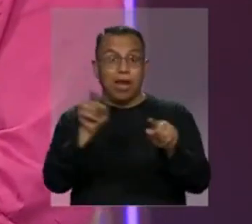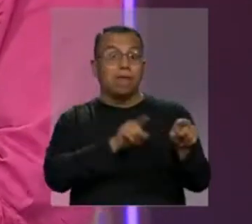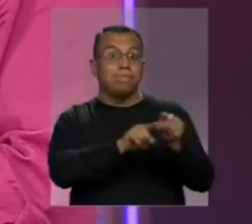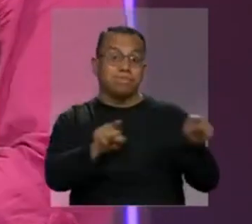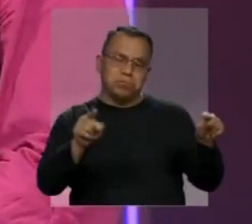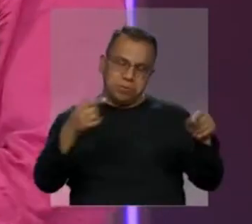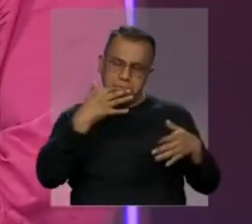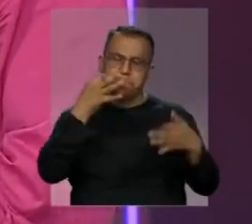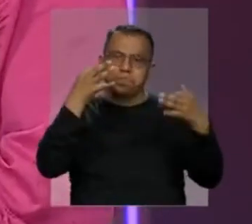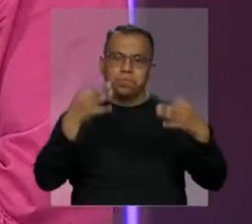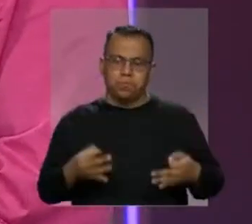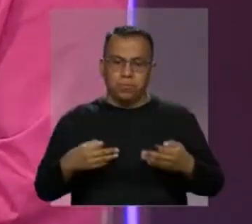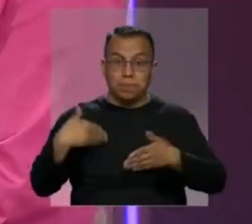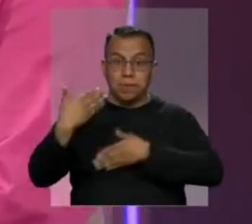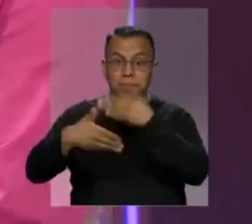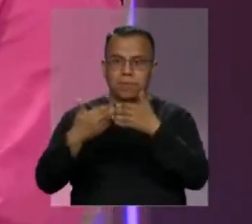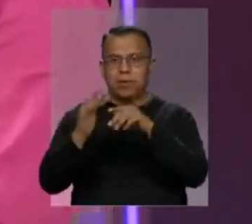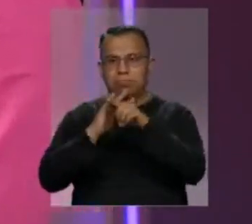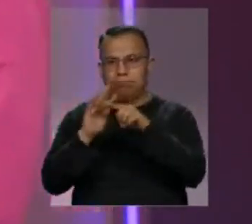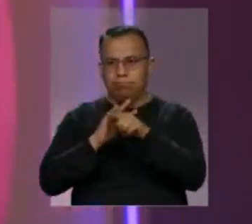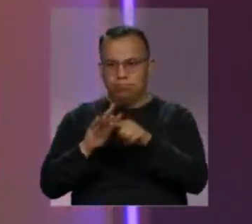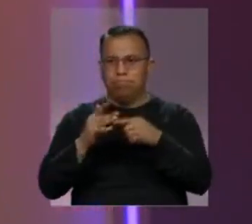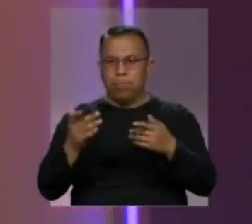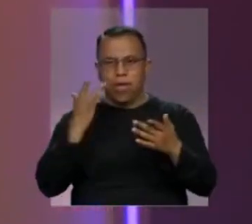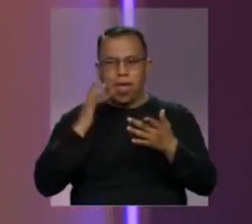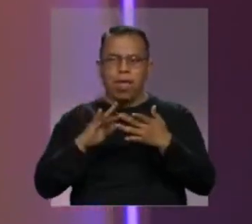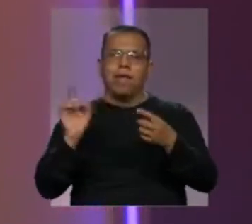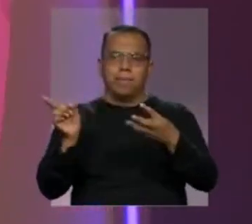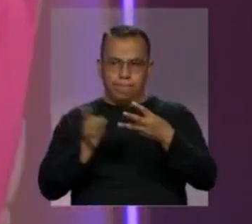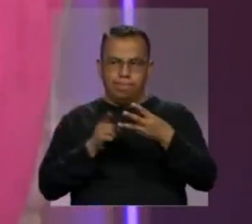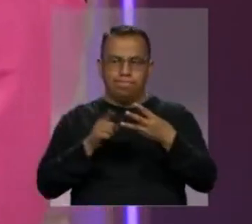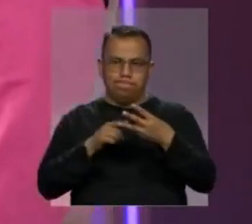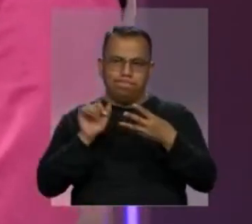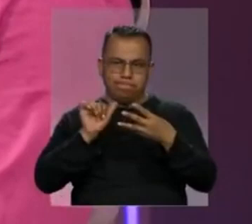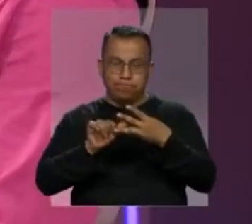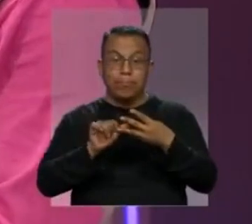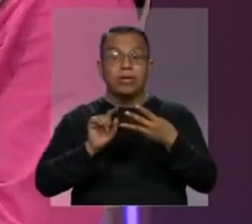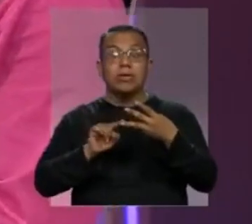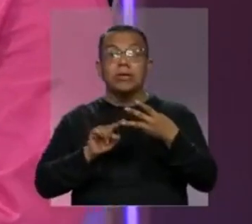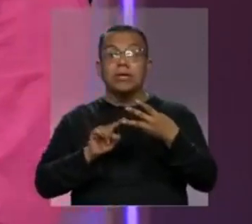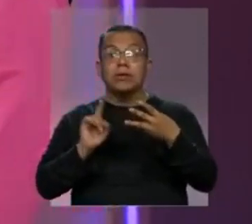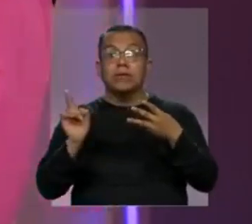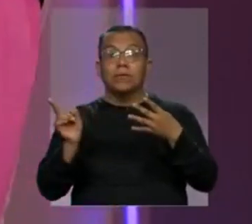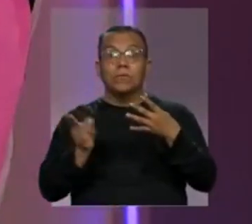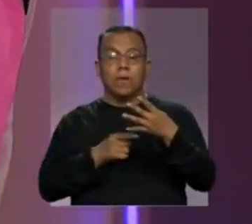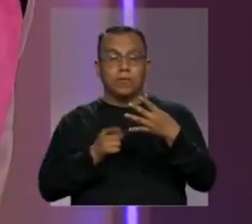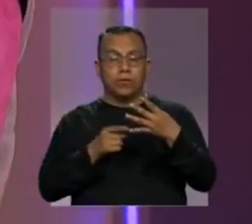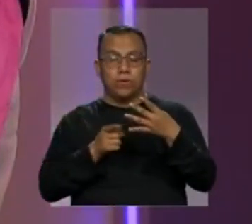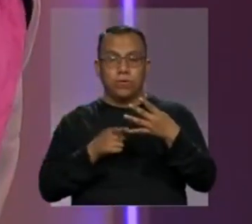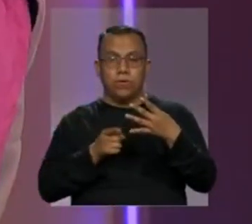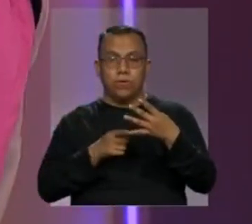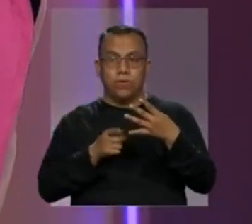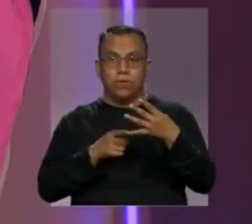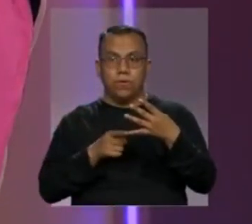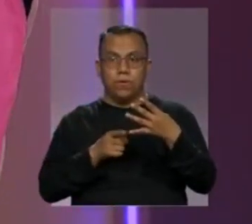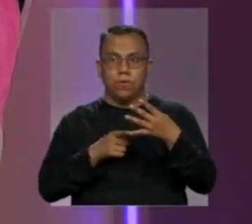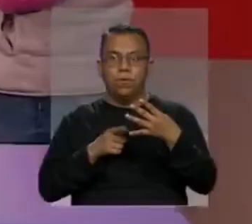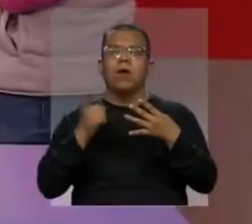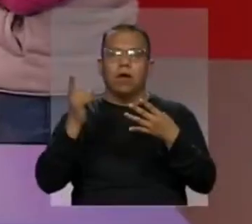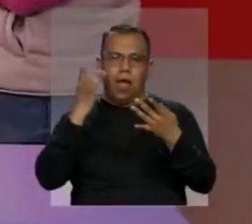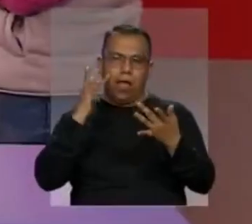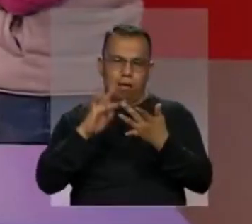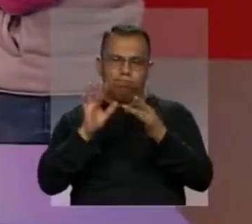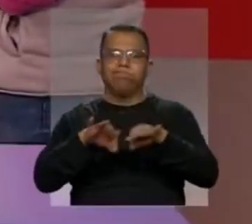pero pues realmente llevarlo a la práctica para poder conservar los saberes tradicionales y cuatro ya voy a